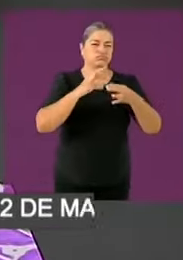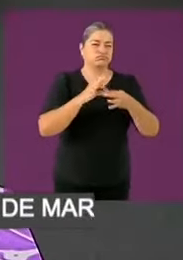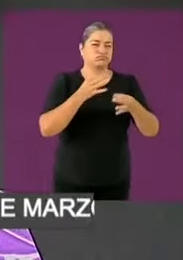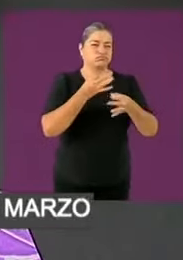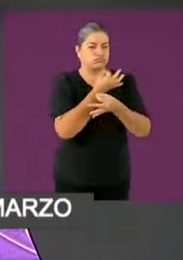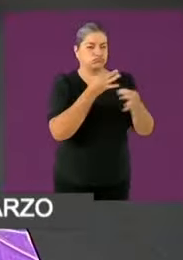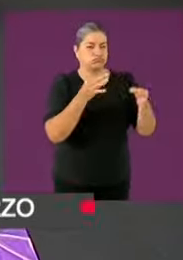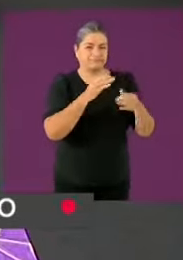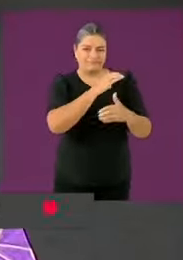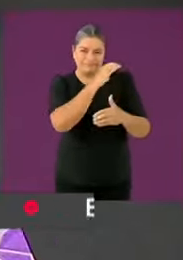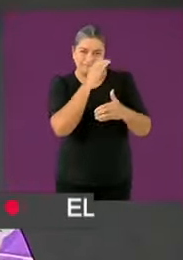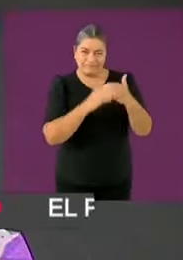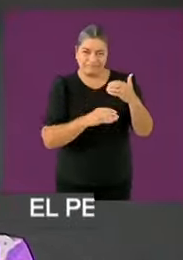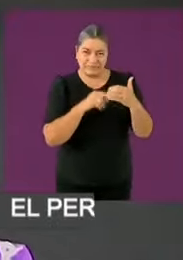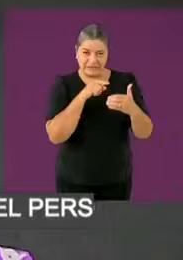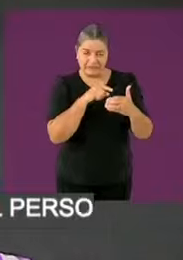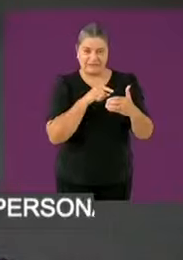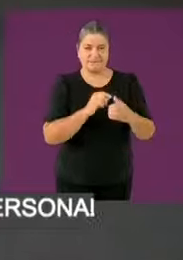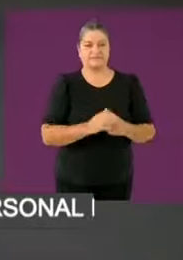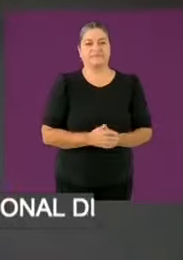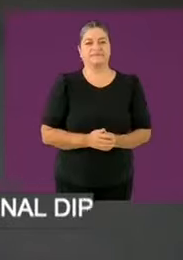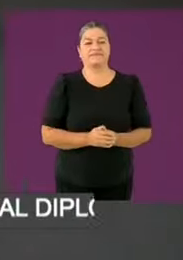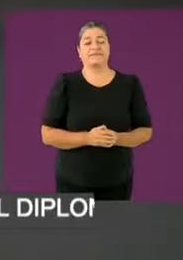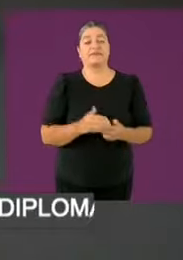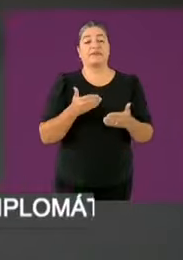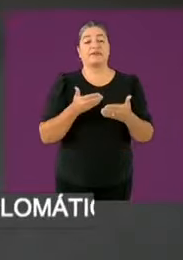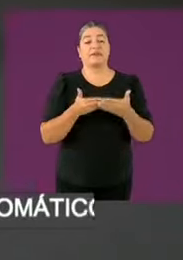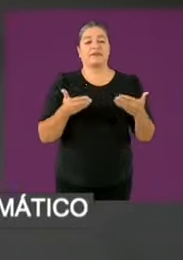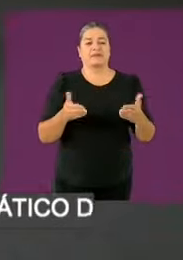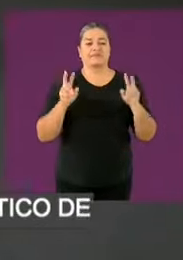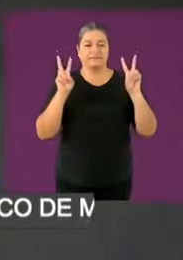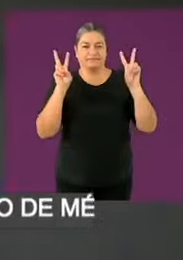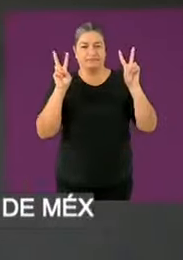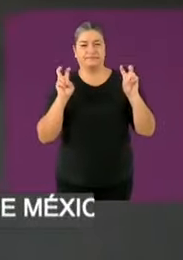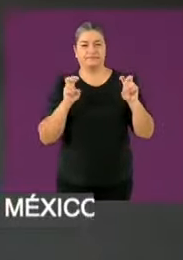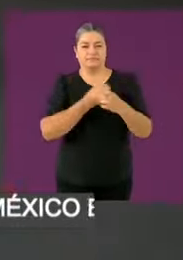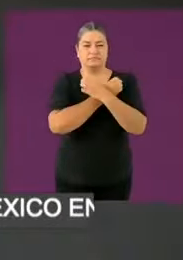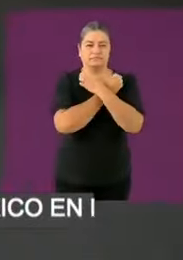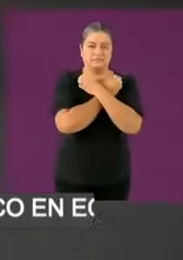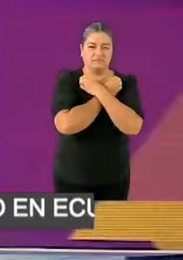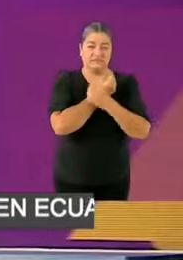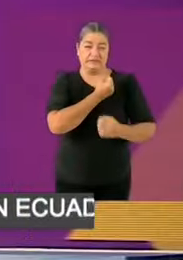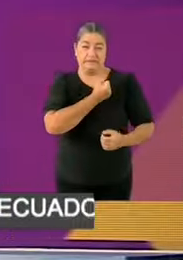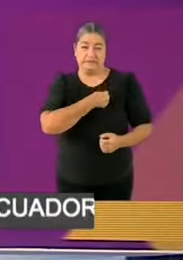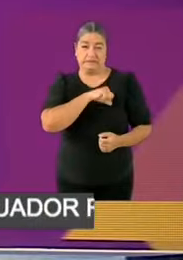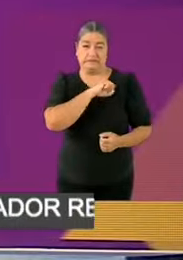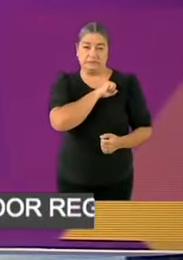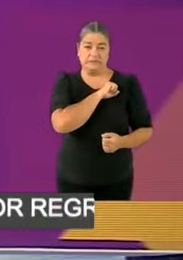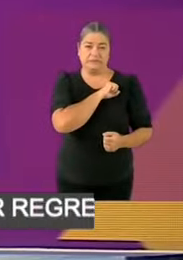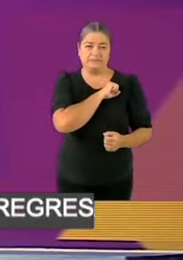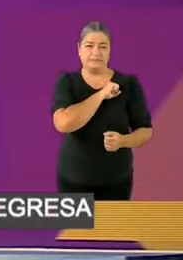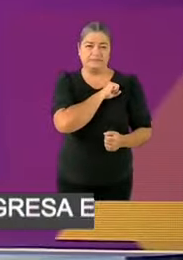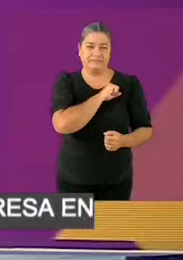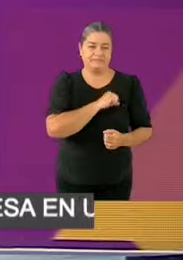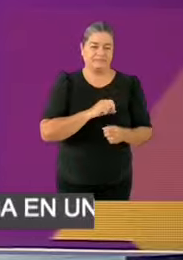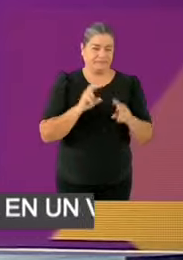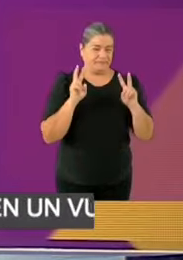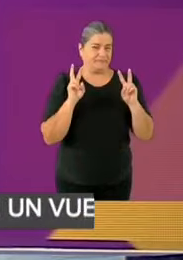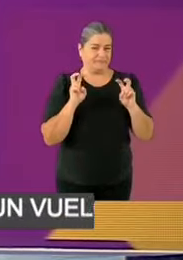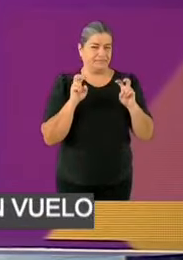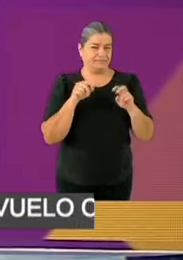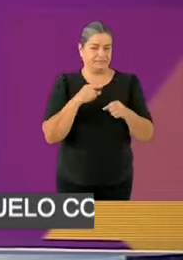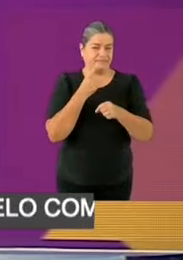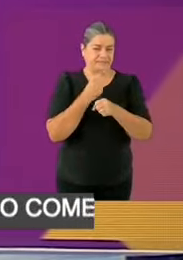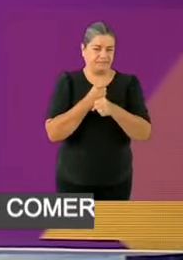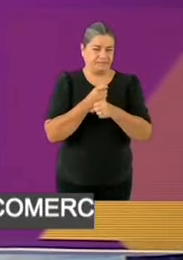Empezamos con la primer pregunta del segmento Educación y Salud. Esta es la pregunta hecha por Ciudadanos. Está dirigida a los